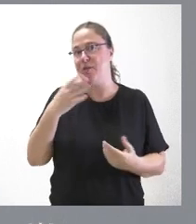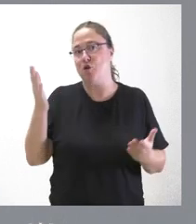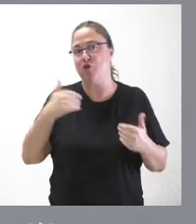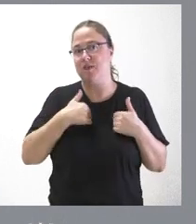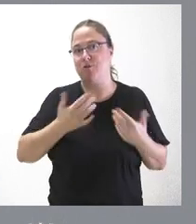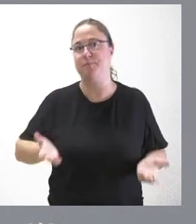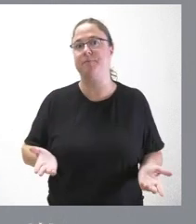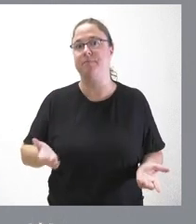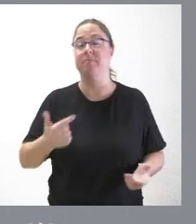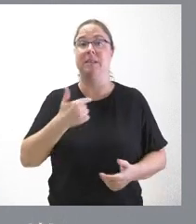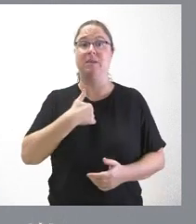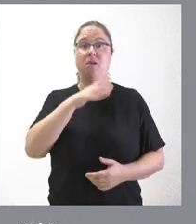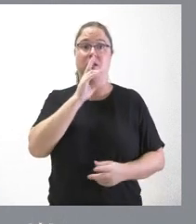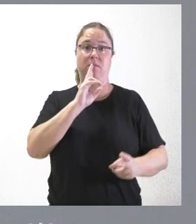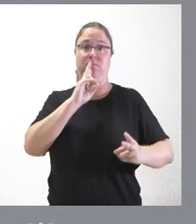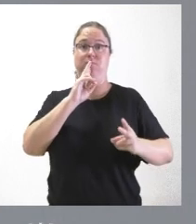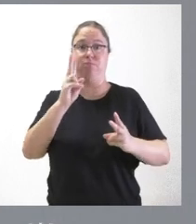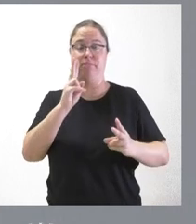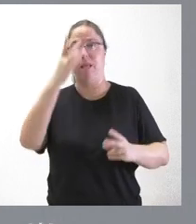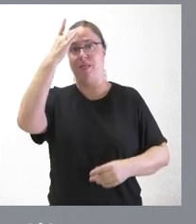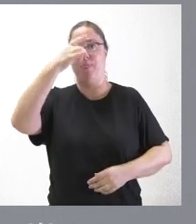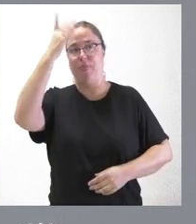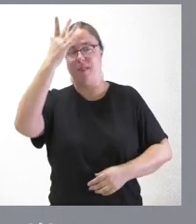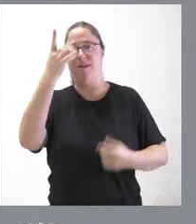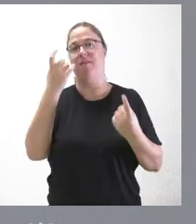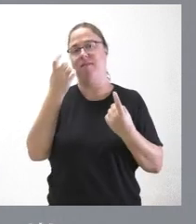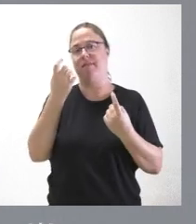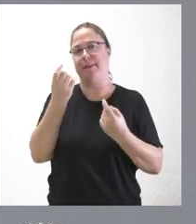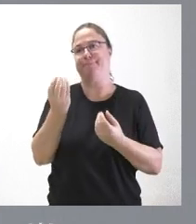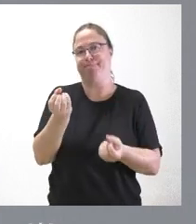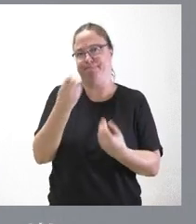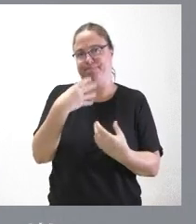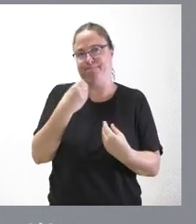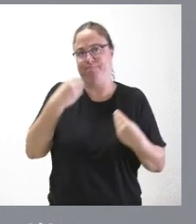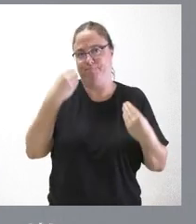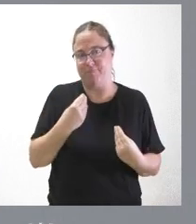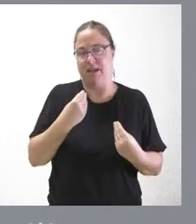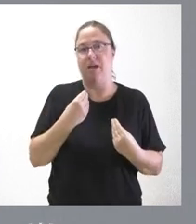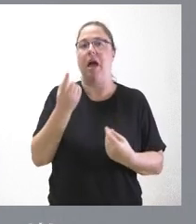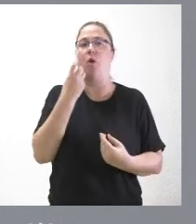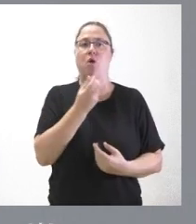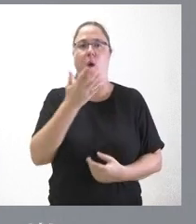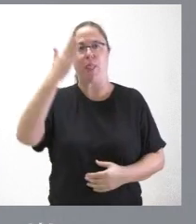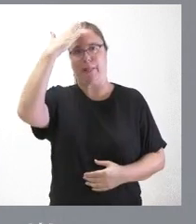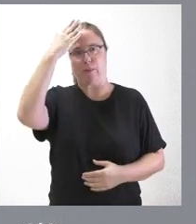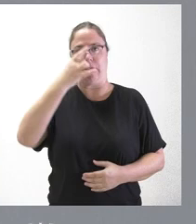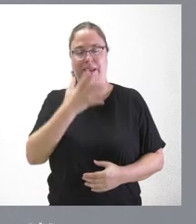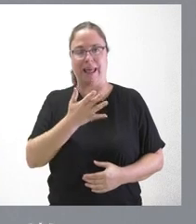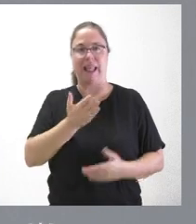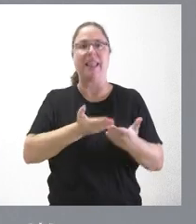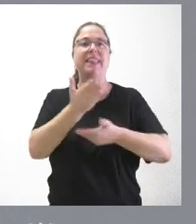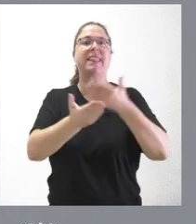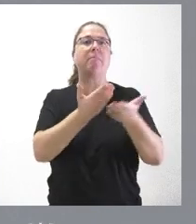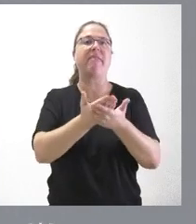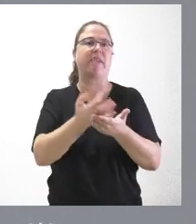creo que darle yo ahora una respuesta improvisada sin conocer el detalle de quién es el titular, cuántos alumnos tiene y cuáles son las demandas de esos